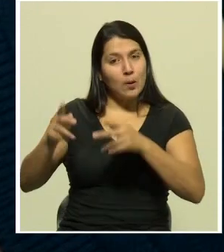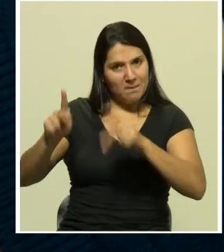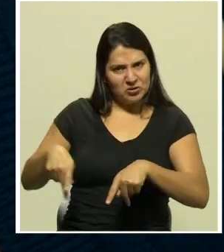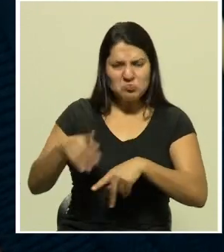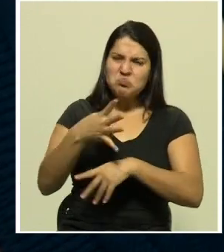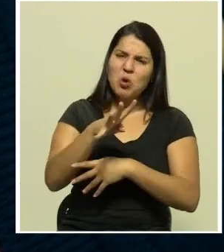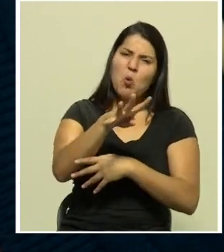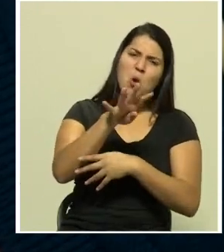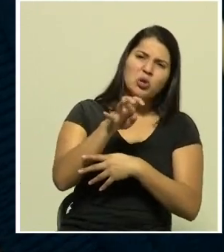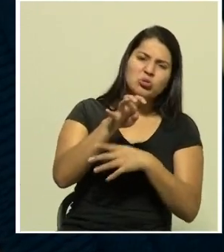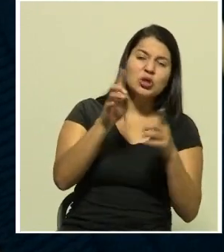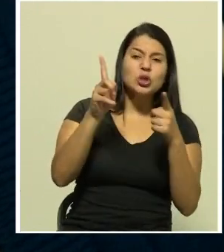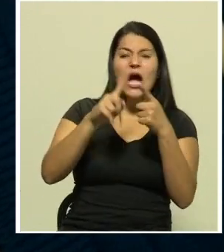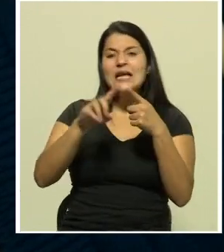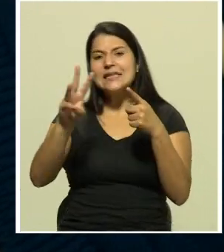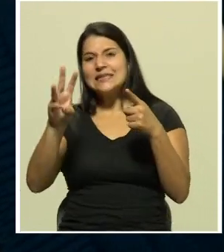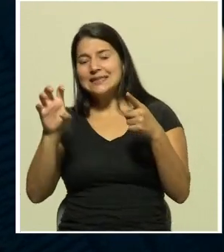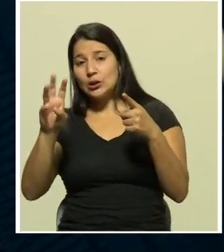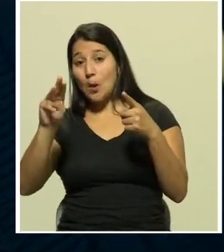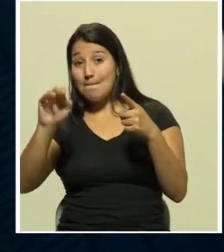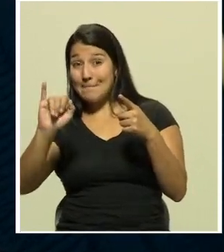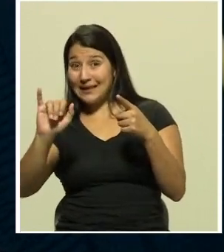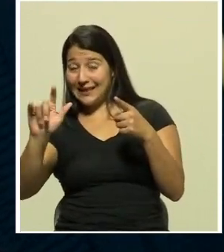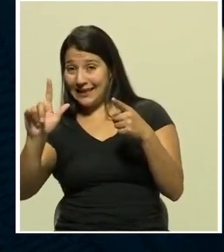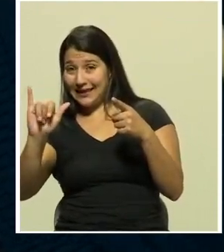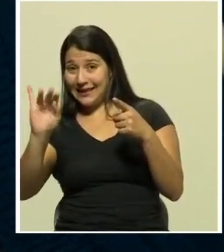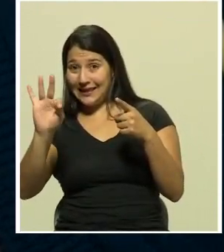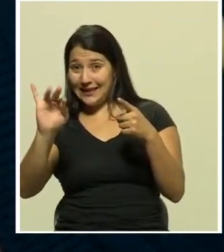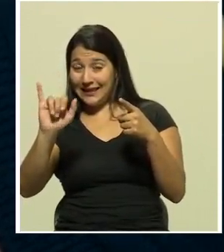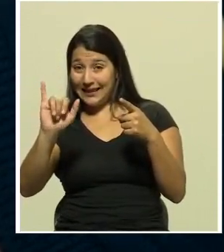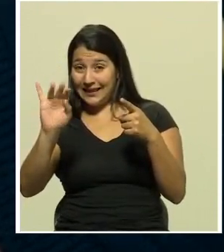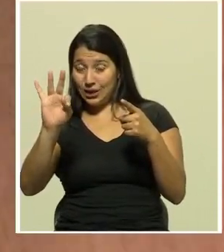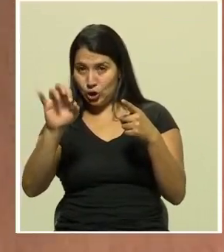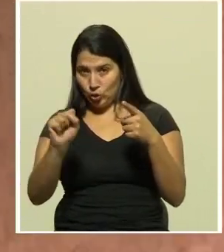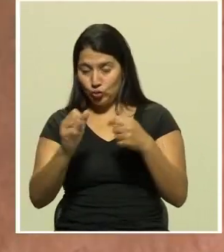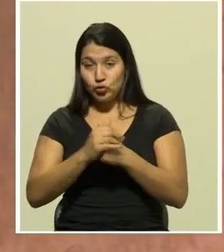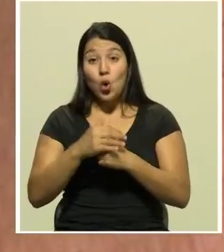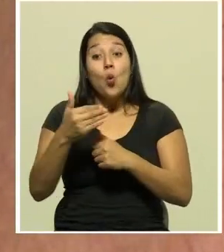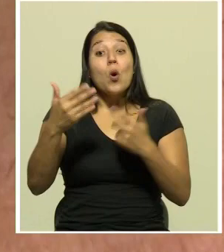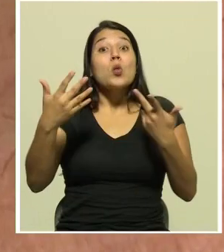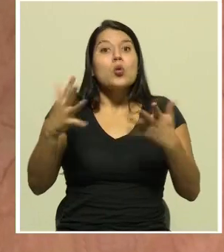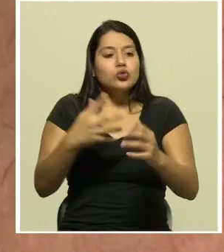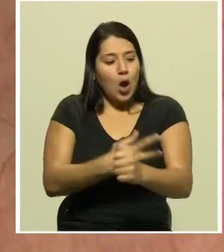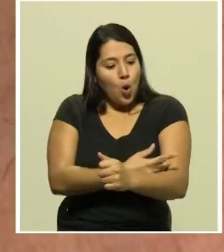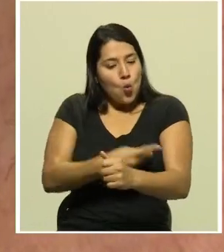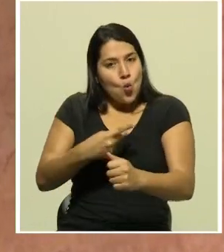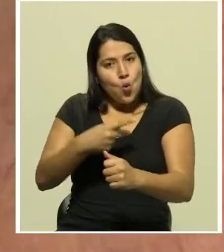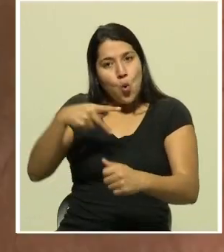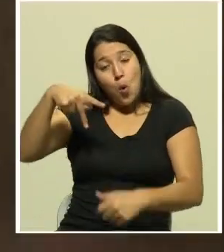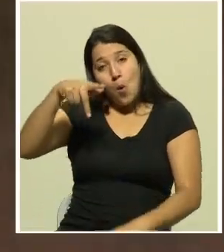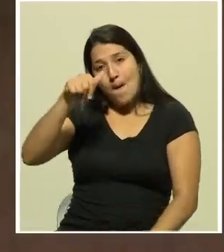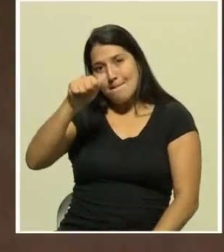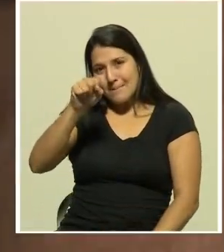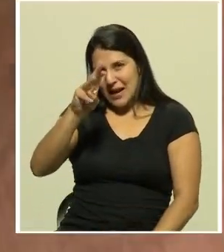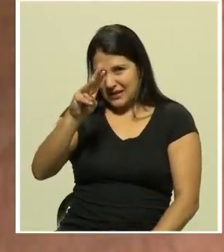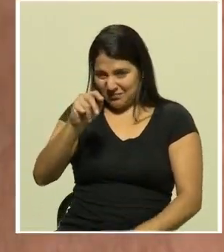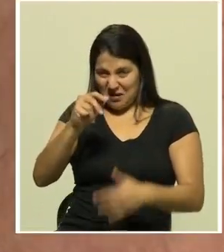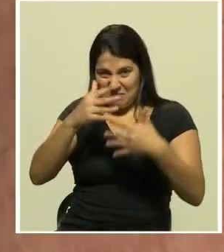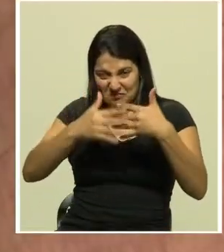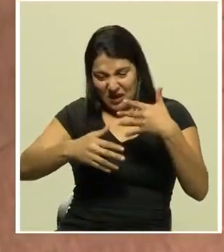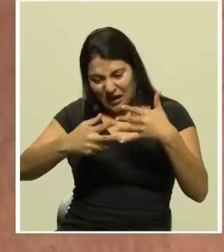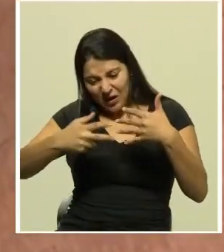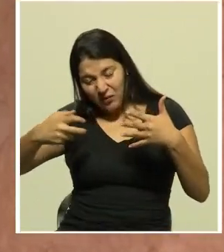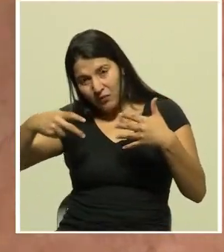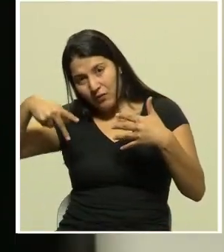y los 600 mililitros. Una vez que se obtiene el plasma, se debe realizar pruebas de laboratorio para asegurarse que este no contiene